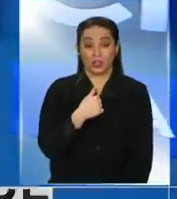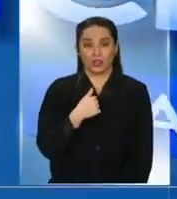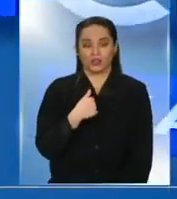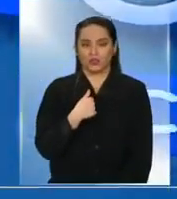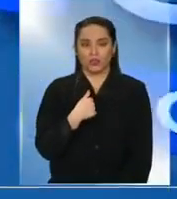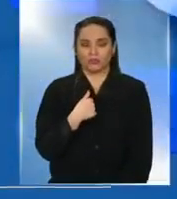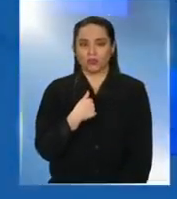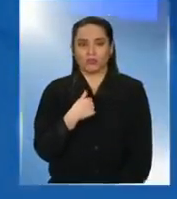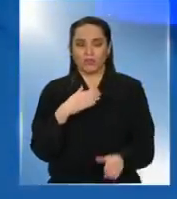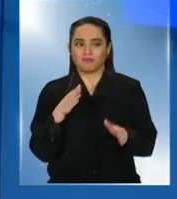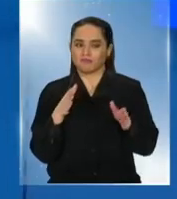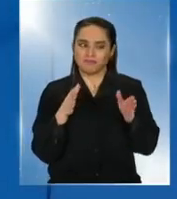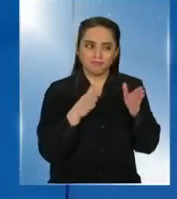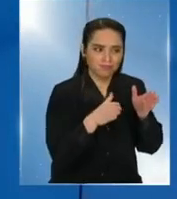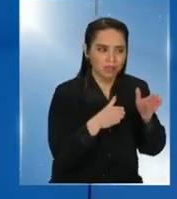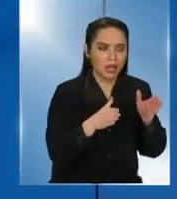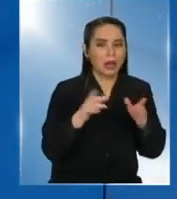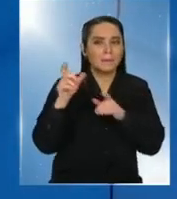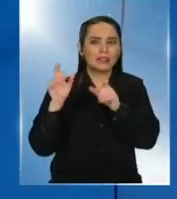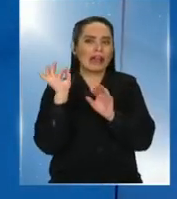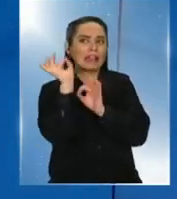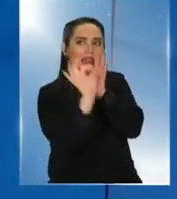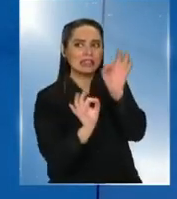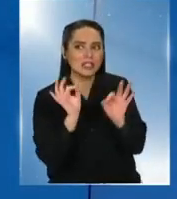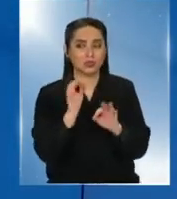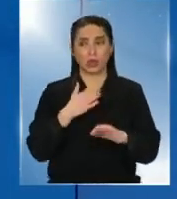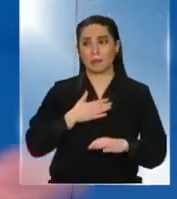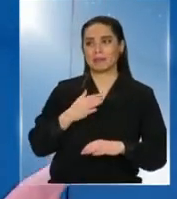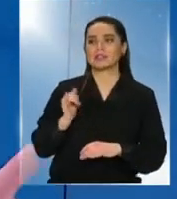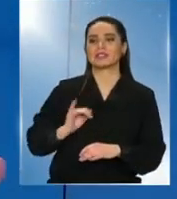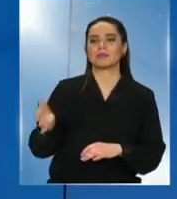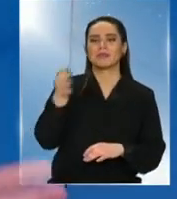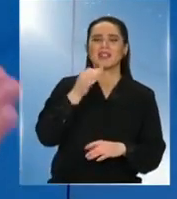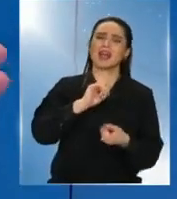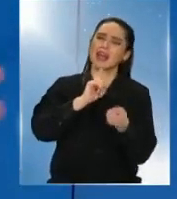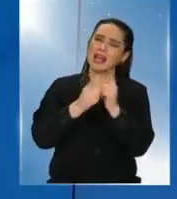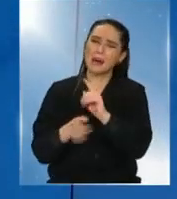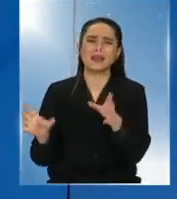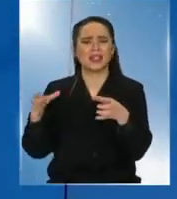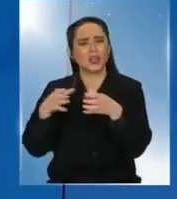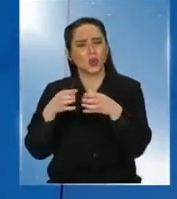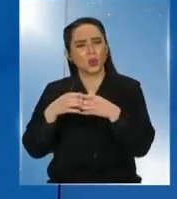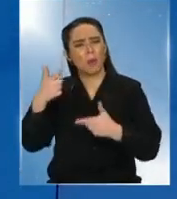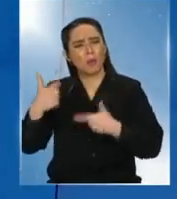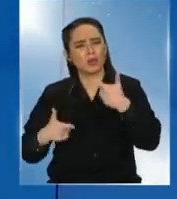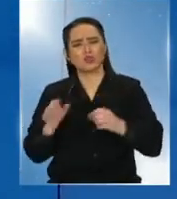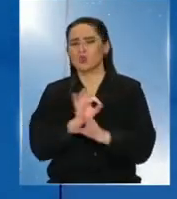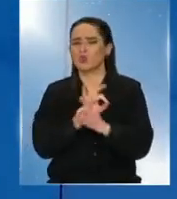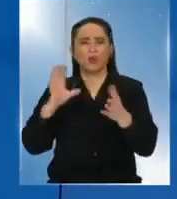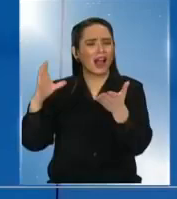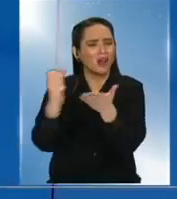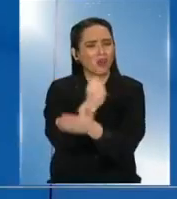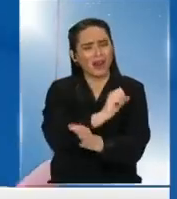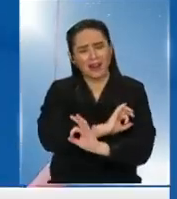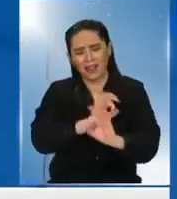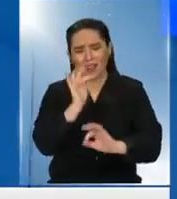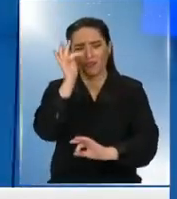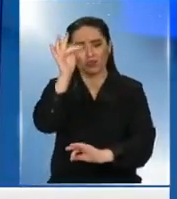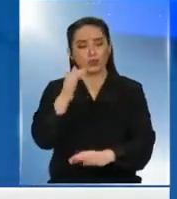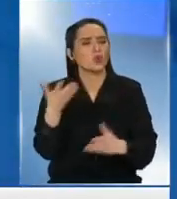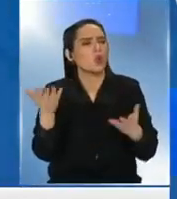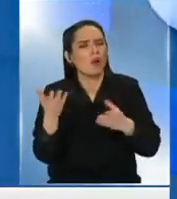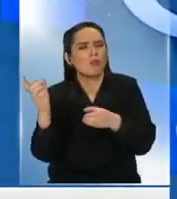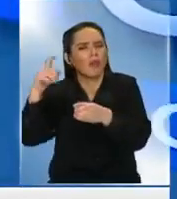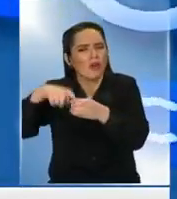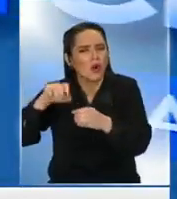polo contrario a aquellos que le han dicho o lo... No, a mí siempre me decían, cámbiate partido, si no, no va a llegar a ninguna parte. ¿Cómo estáis ahí?